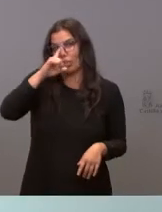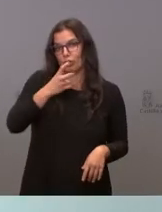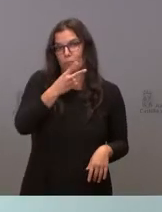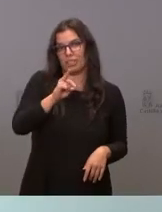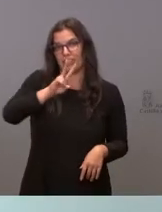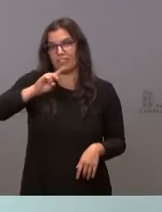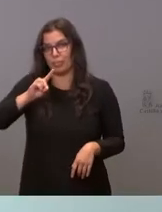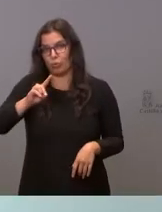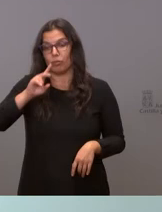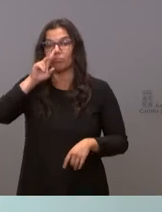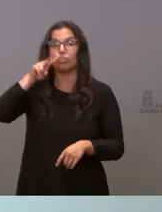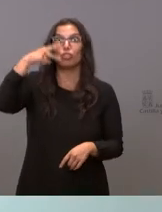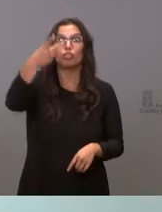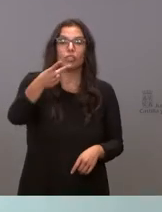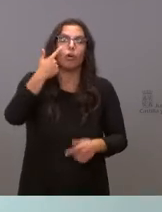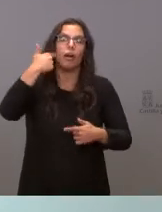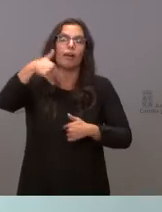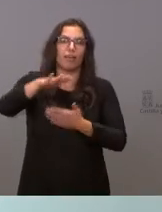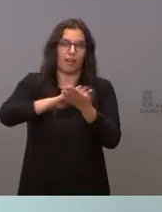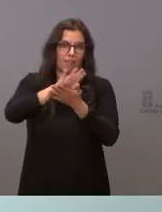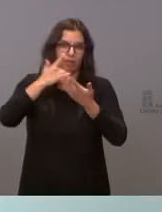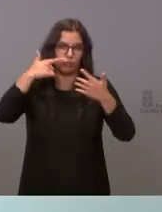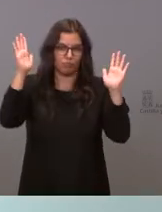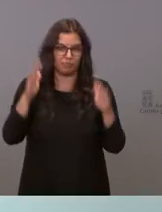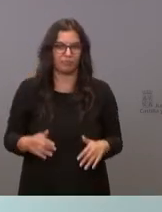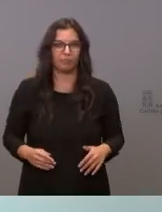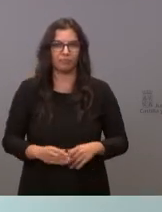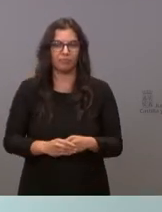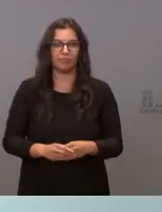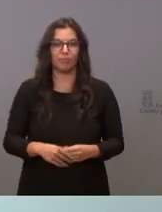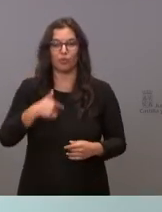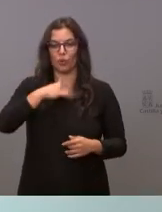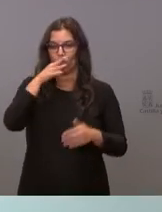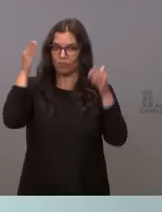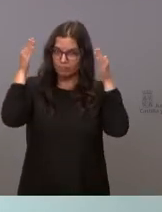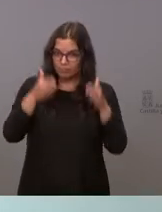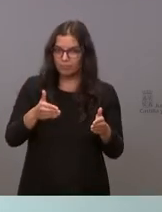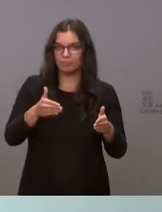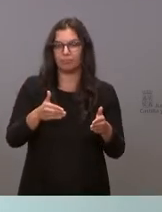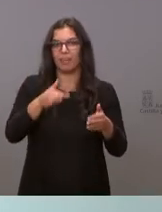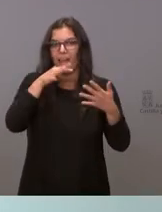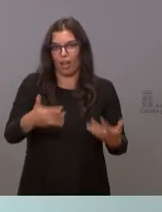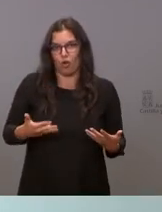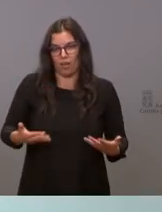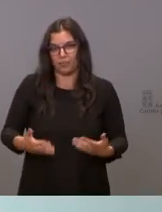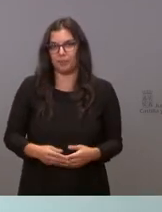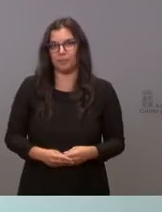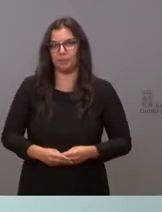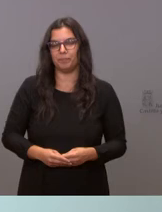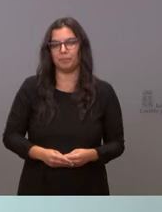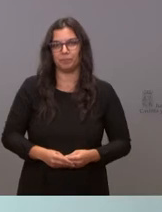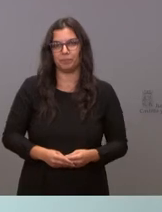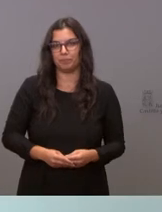Lo que ocurra en el 2023 ya lo hablaremos en el 2023. Yo estoy centrado en lo que tenemos que hacer ahora mismo. Es la misma